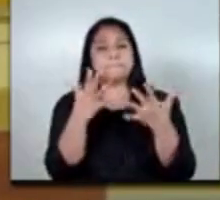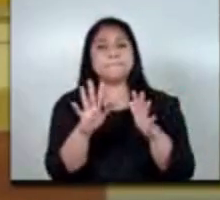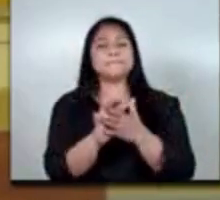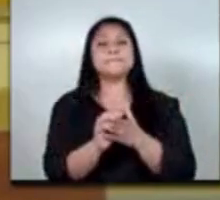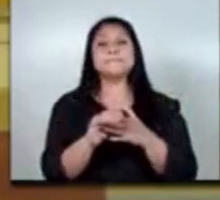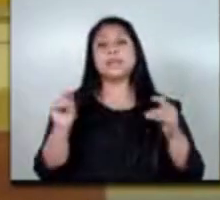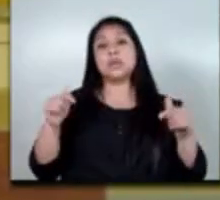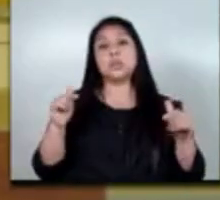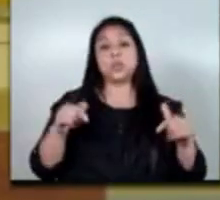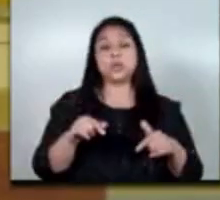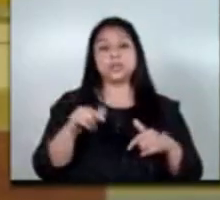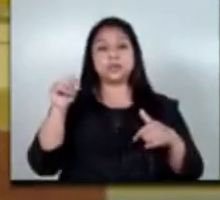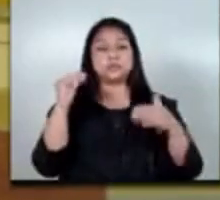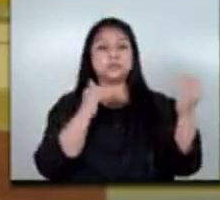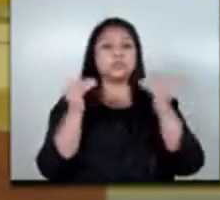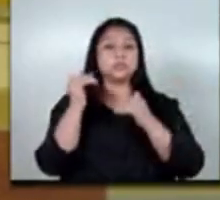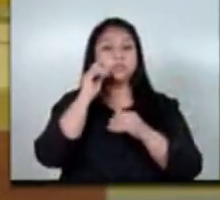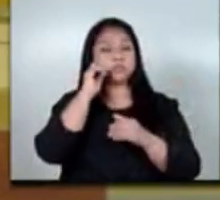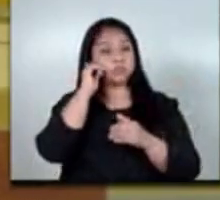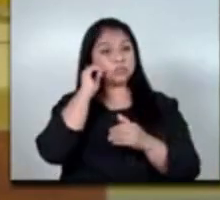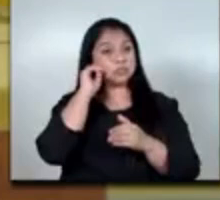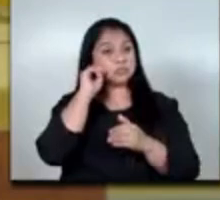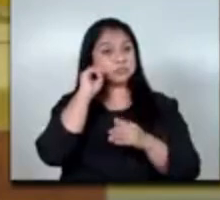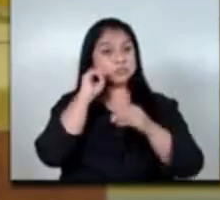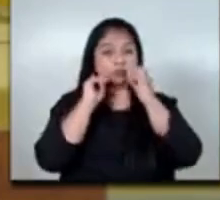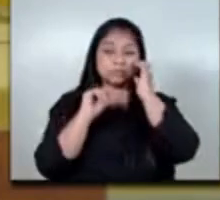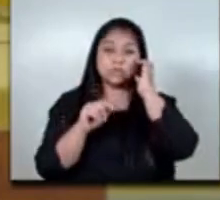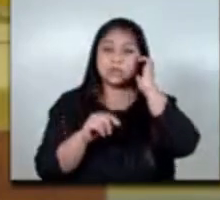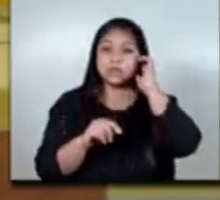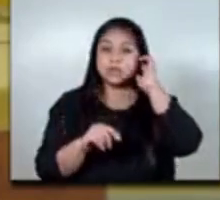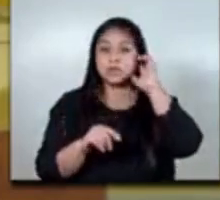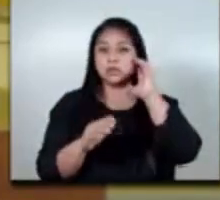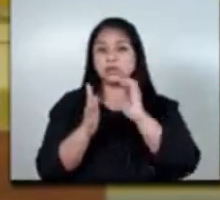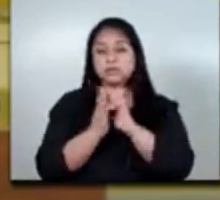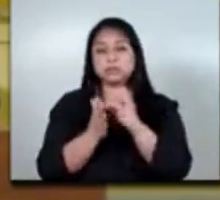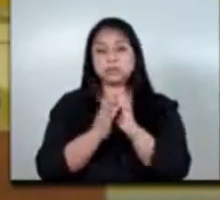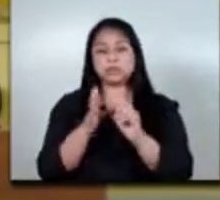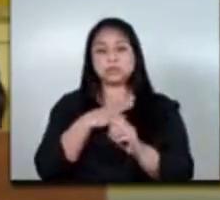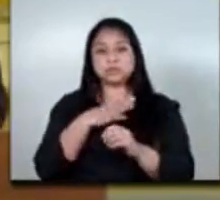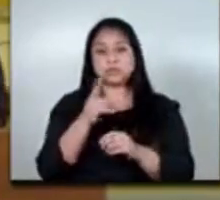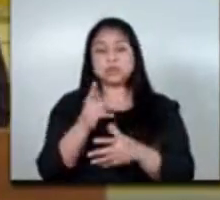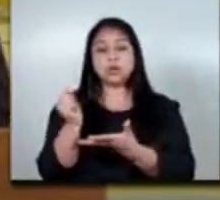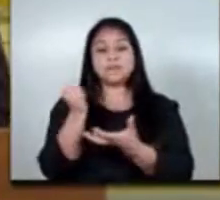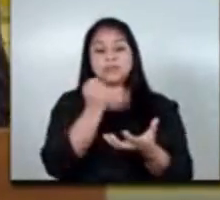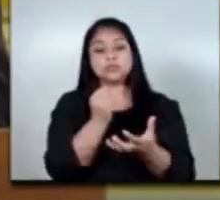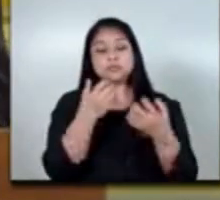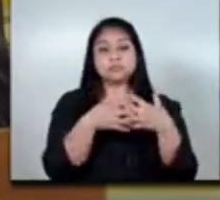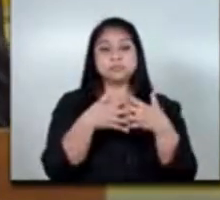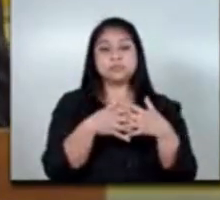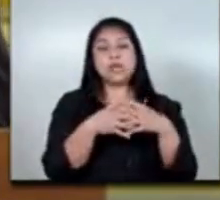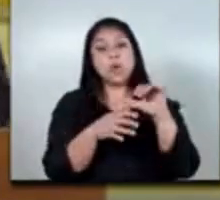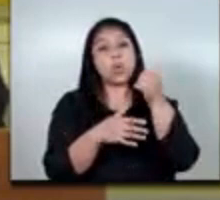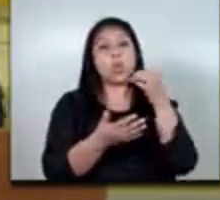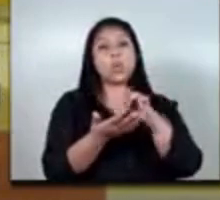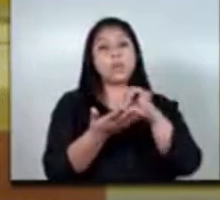ahorita hay en construcción en Escuintla una inversión de una empresa extranjera que va a requerir